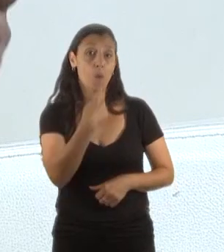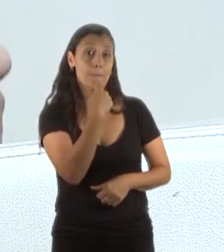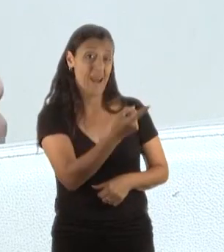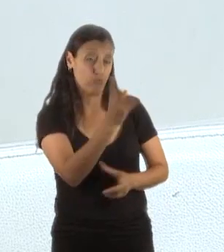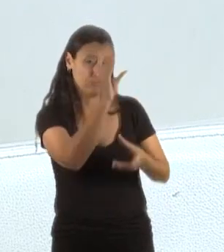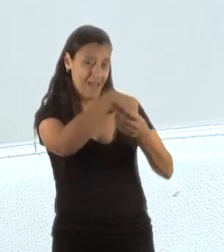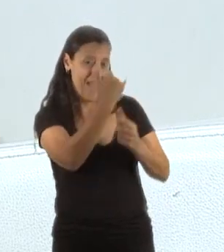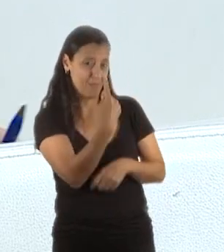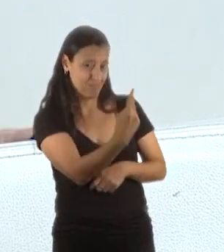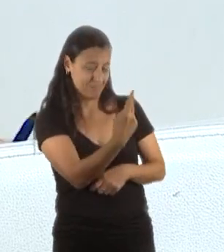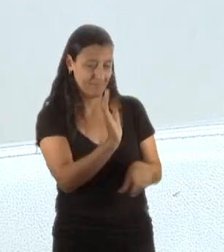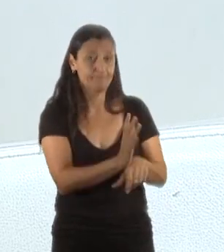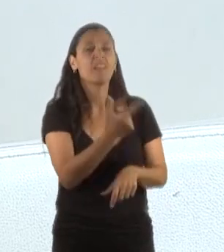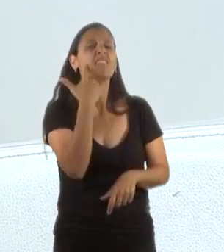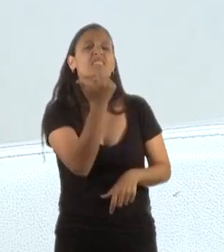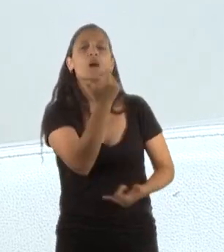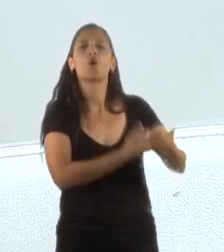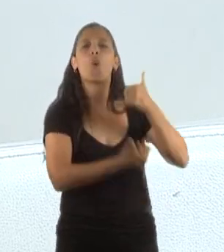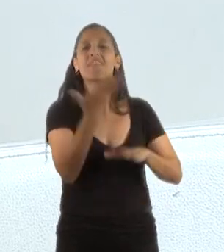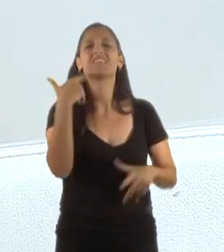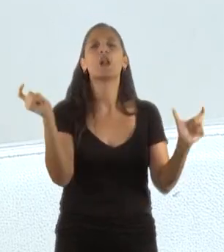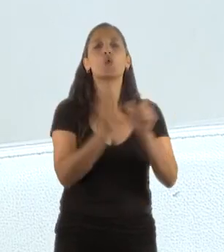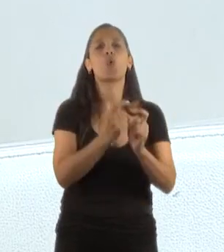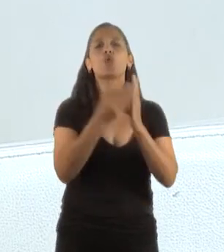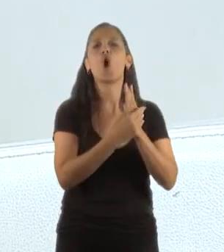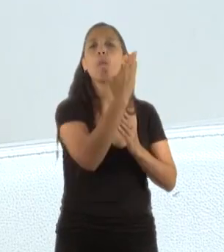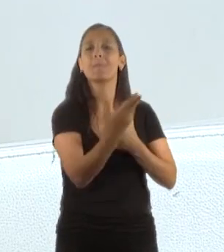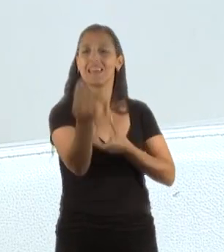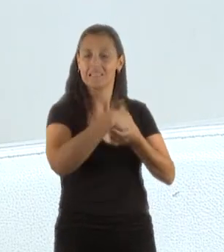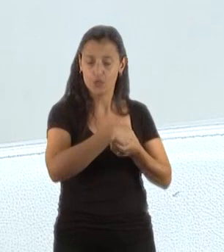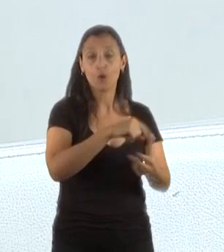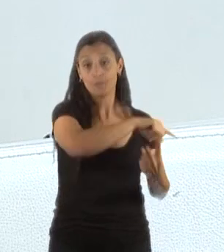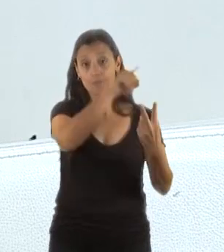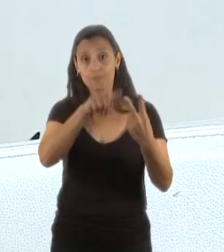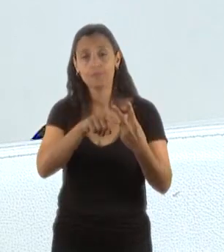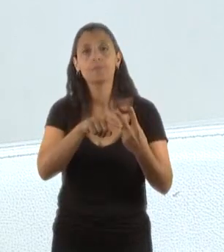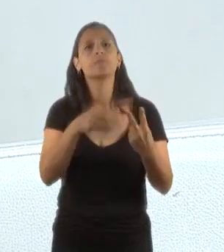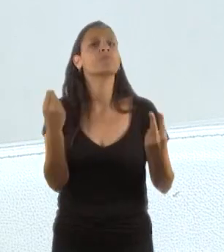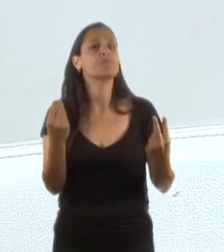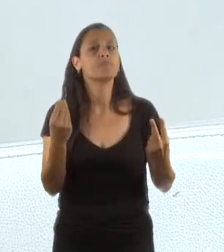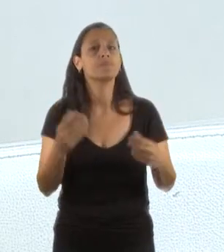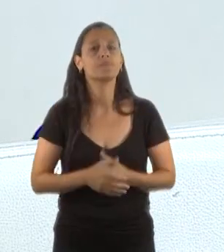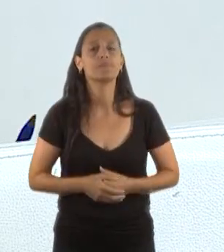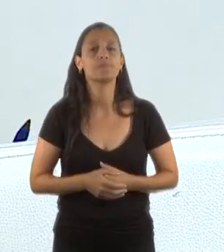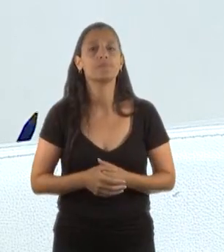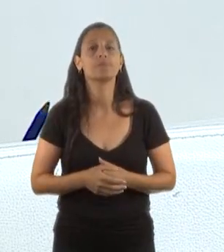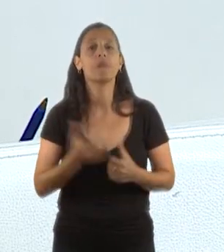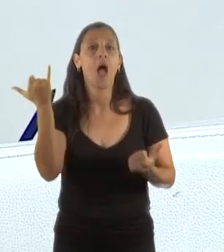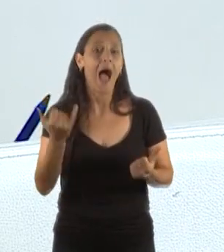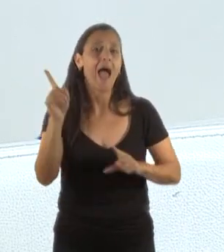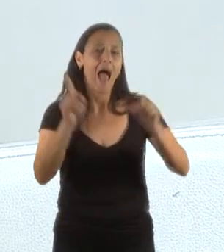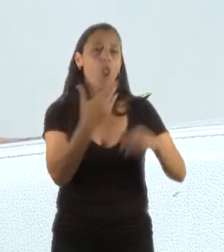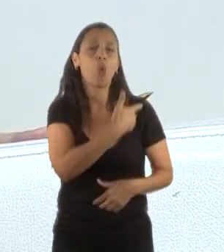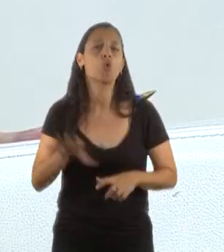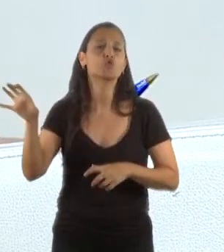en dos, que es primero si nos puede contar qué se habló en gabinete. Y en segundo lugar, ¿cómo queda la relación con los gobernadores peronistas después